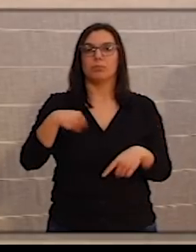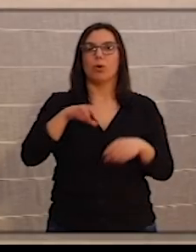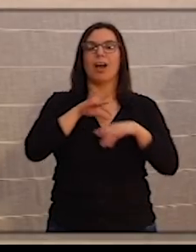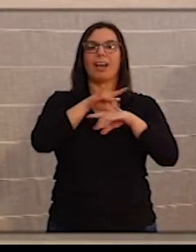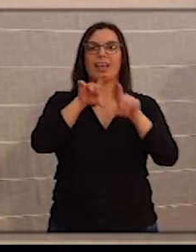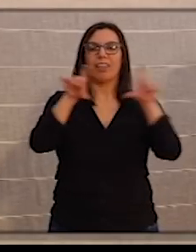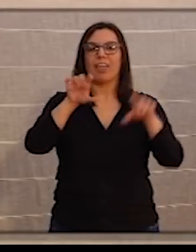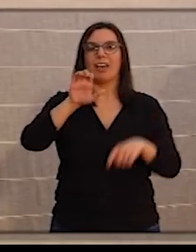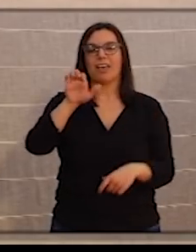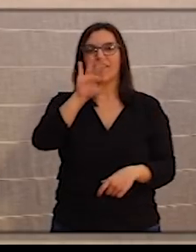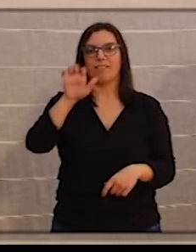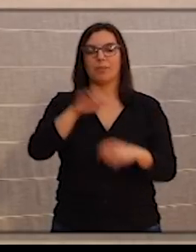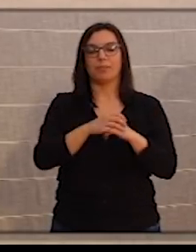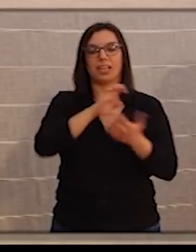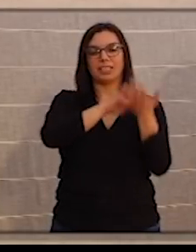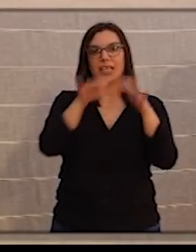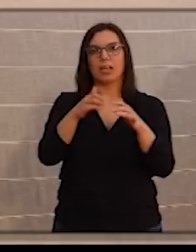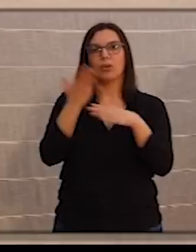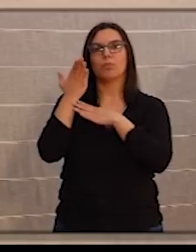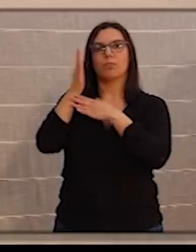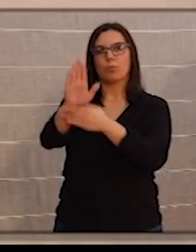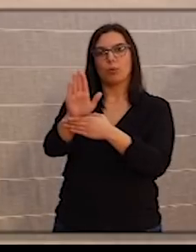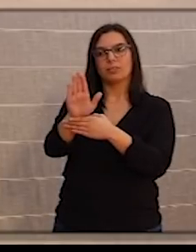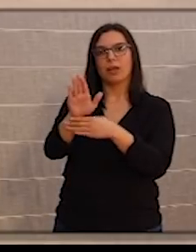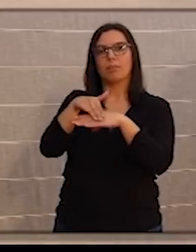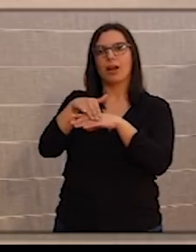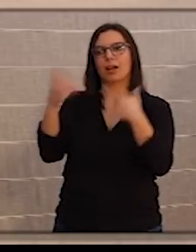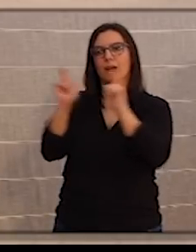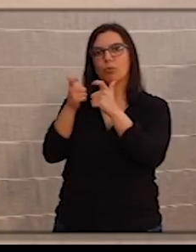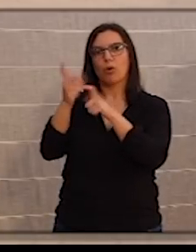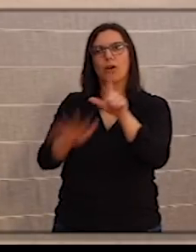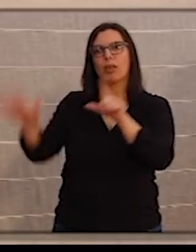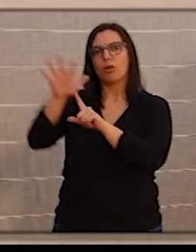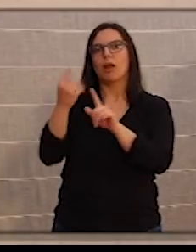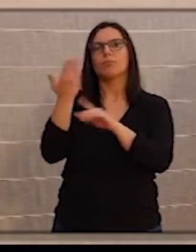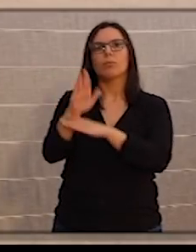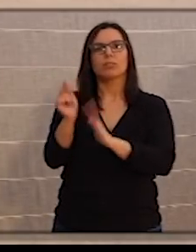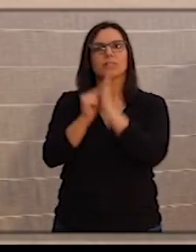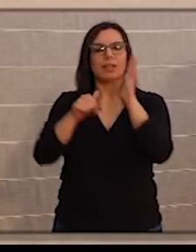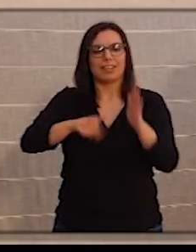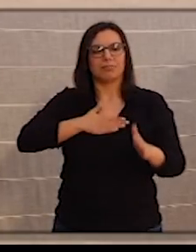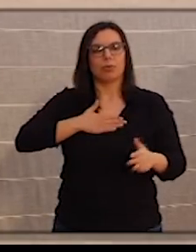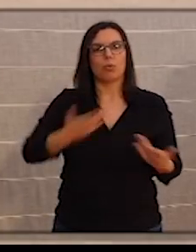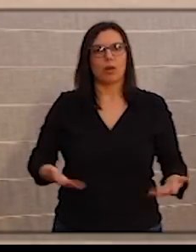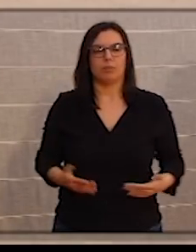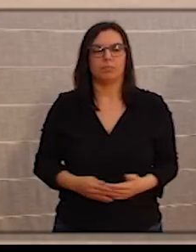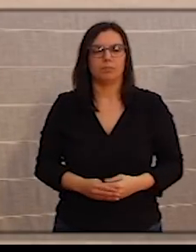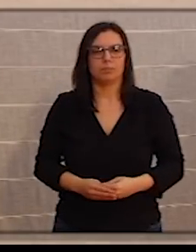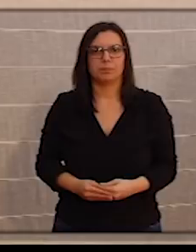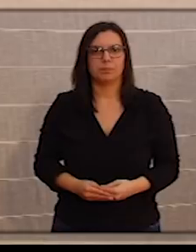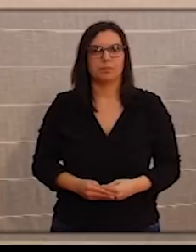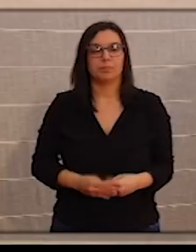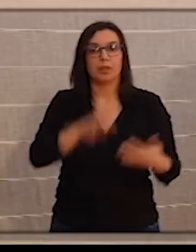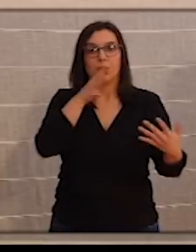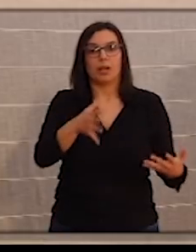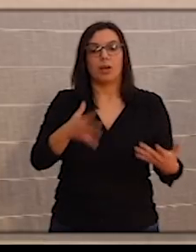¿Qué propuestas va a llevar Castilla y León a la sectorial de Hacienda? Bueno, en estos momentos está